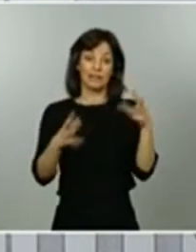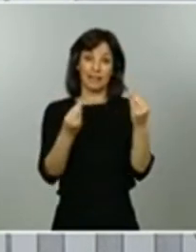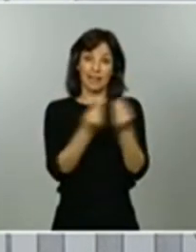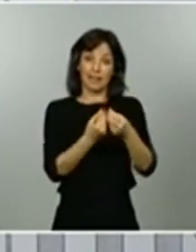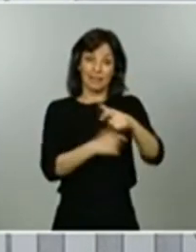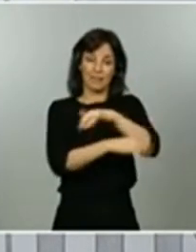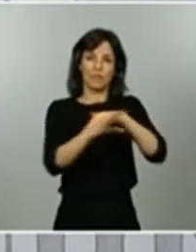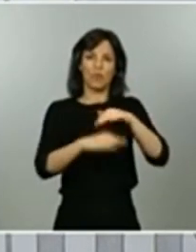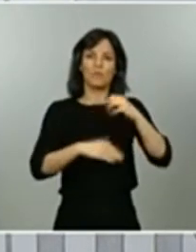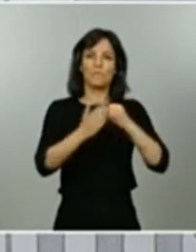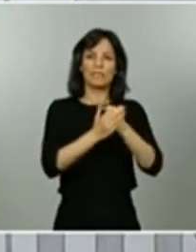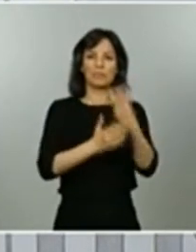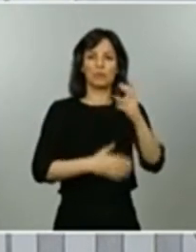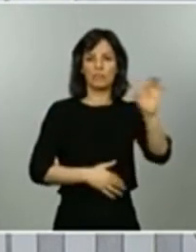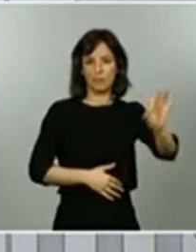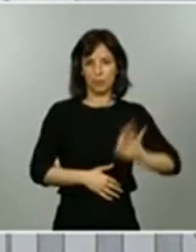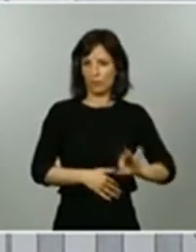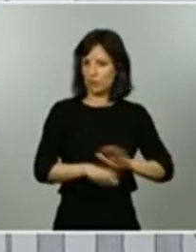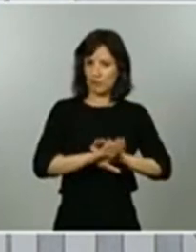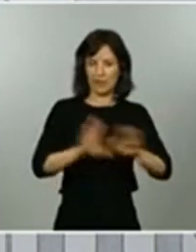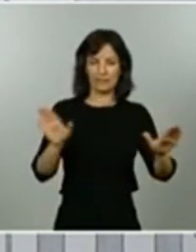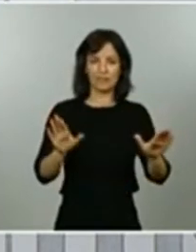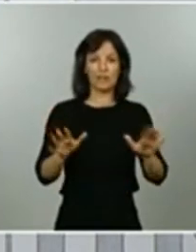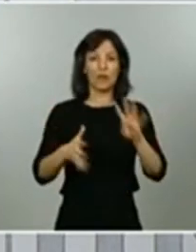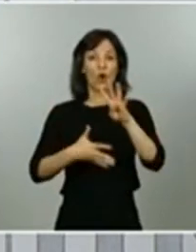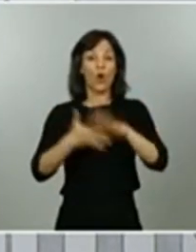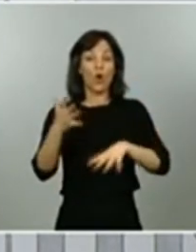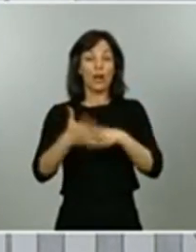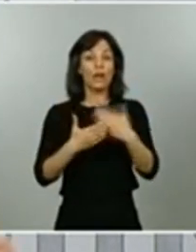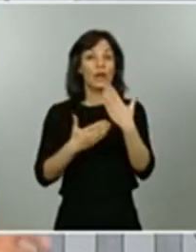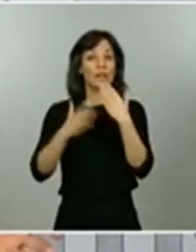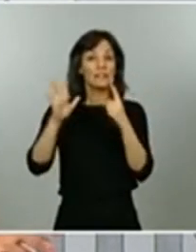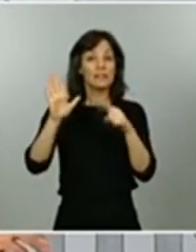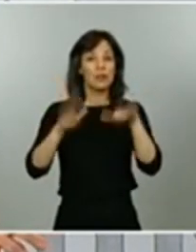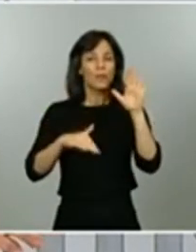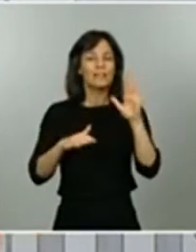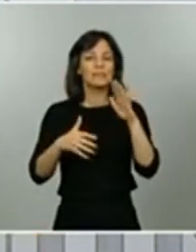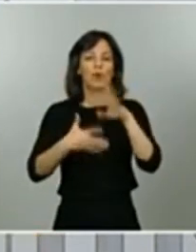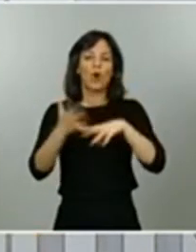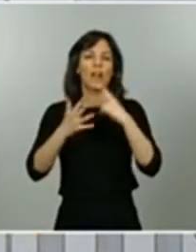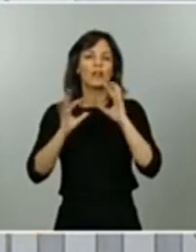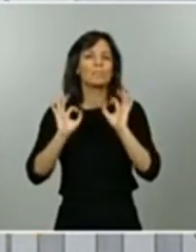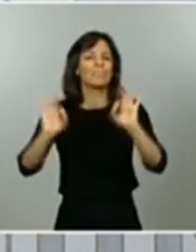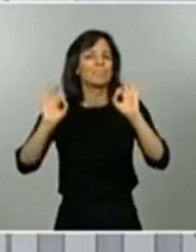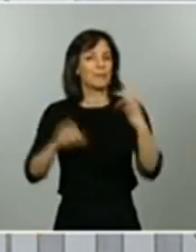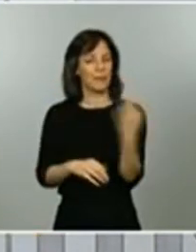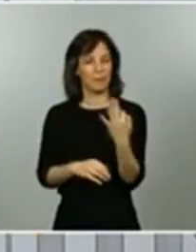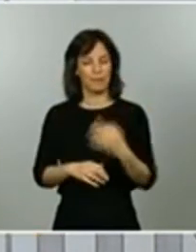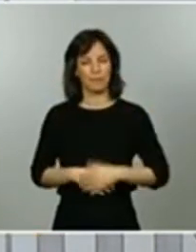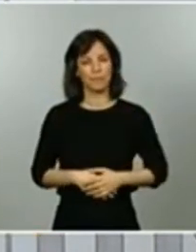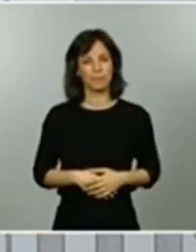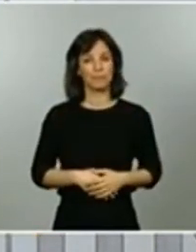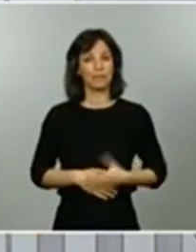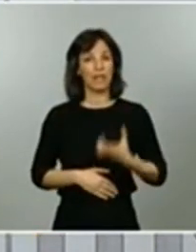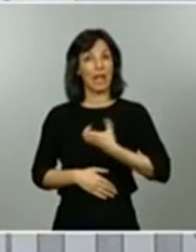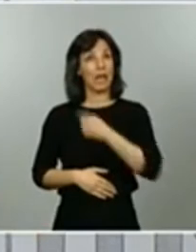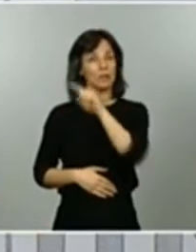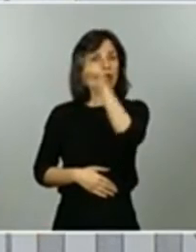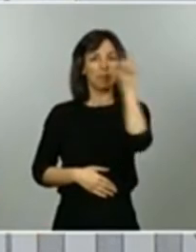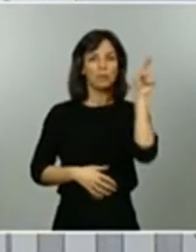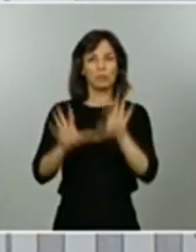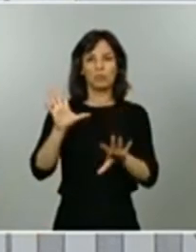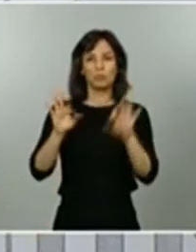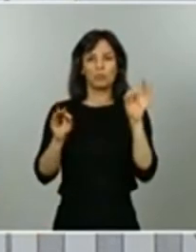horario especial para personas mayores de 65 años. Los ayuntamientos pueden decidir la reapertura de los